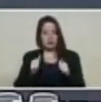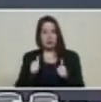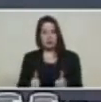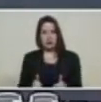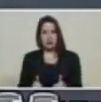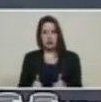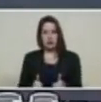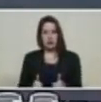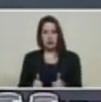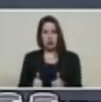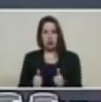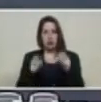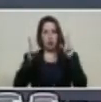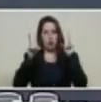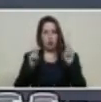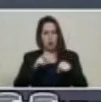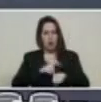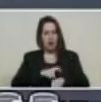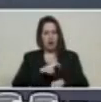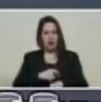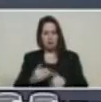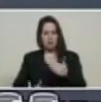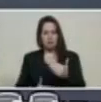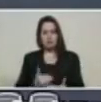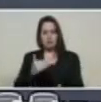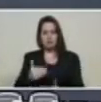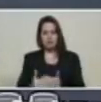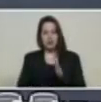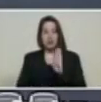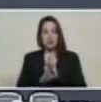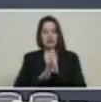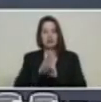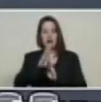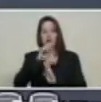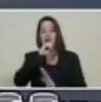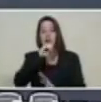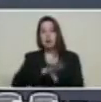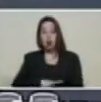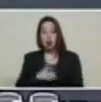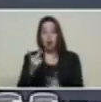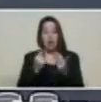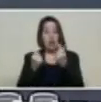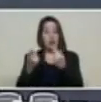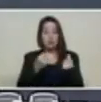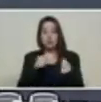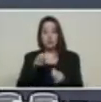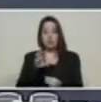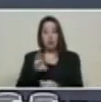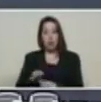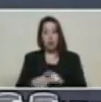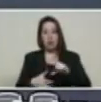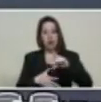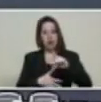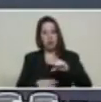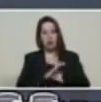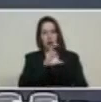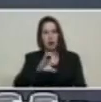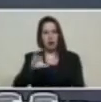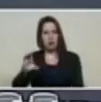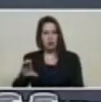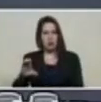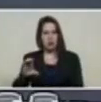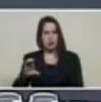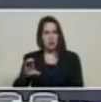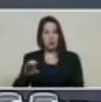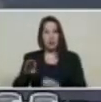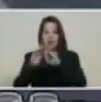una nueva etapa del desarrollo de la historia monetaria de la región latinoamericana caribeña y